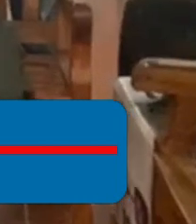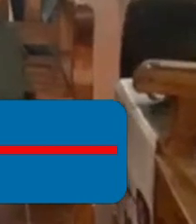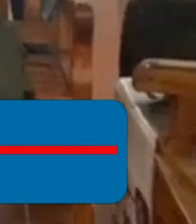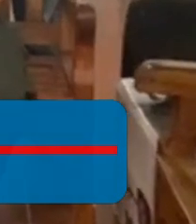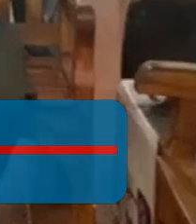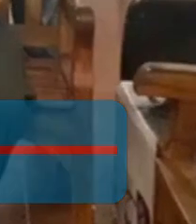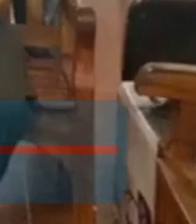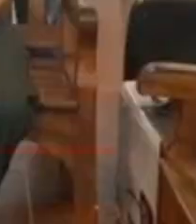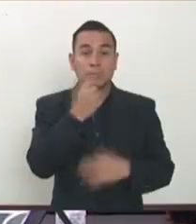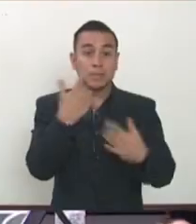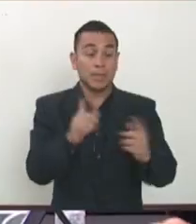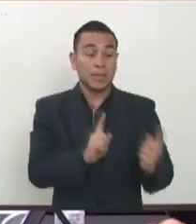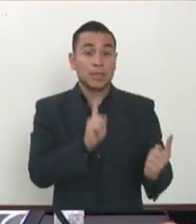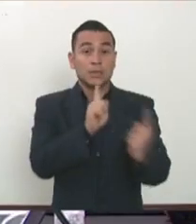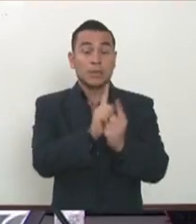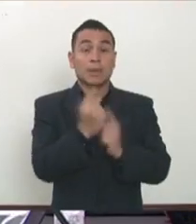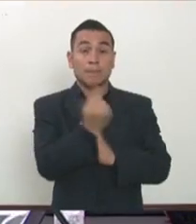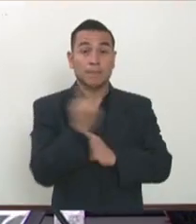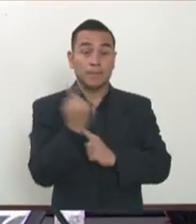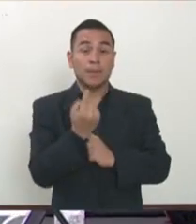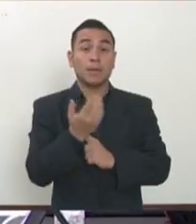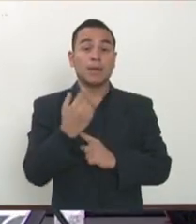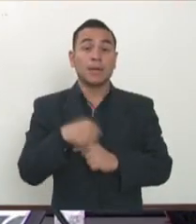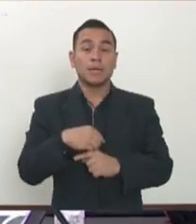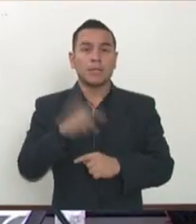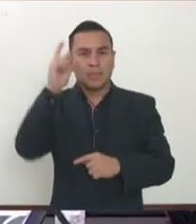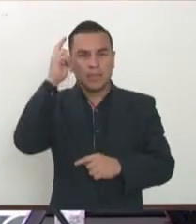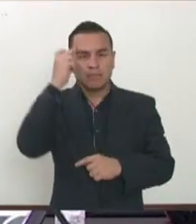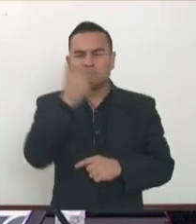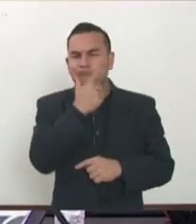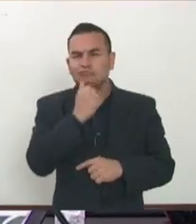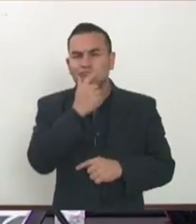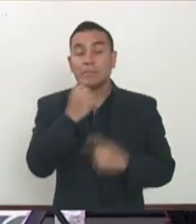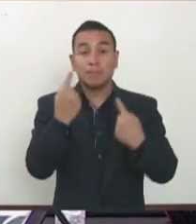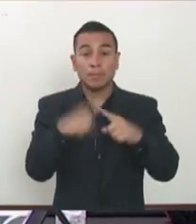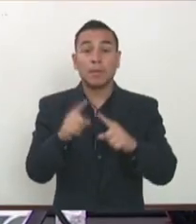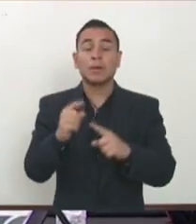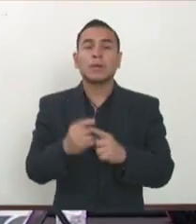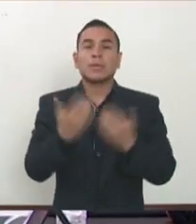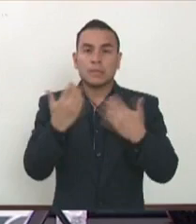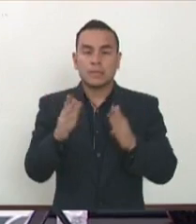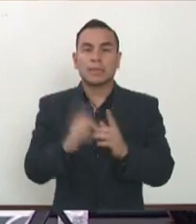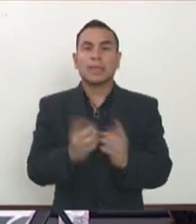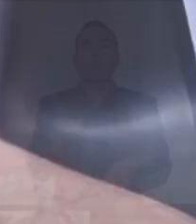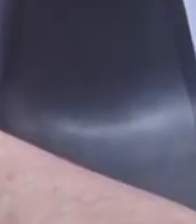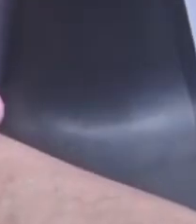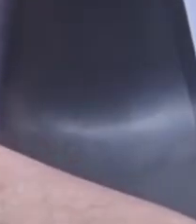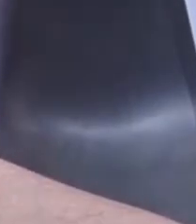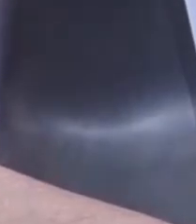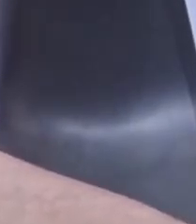nadie a la ciudad. El presidente de la República hizo hincapié en continuar con las recomendaciones sanitarias.